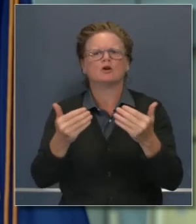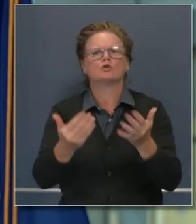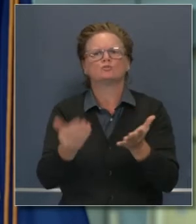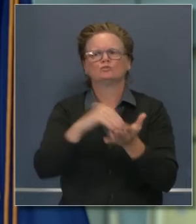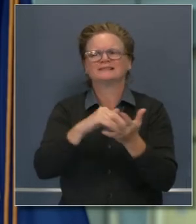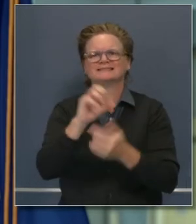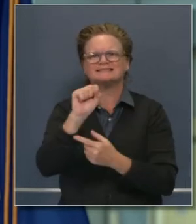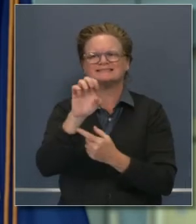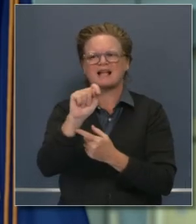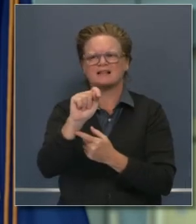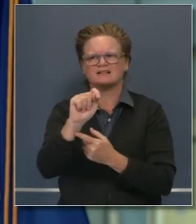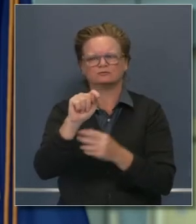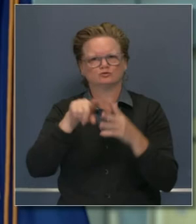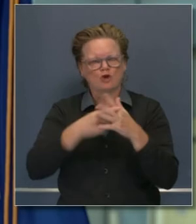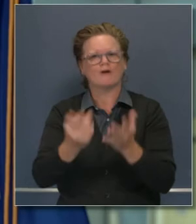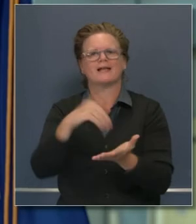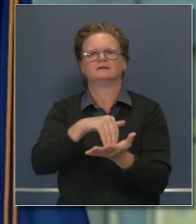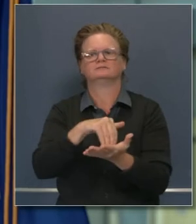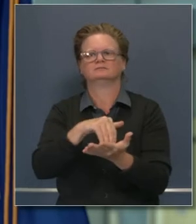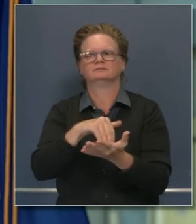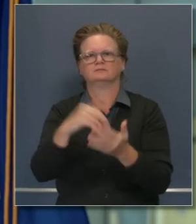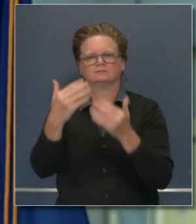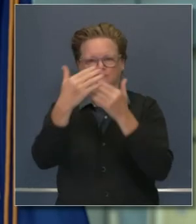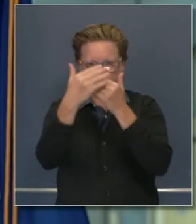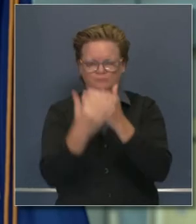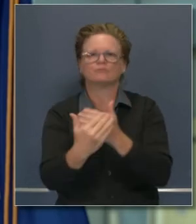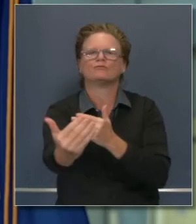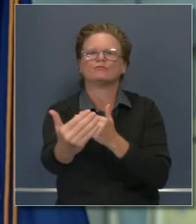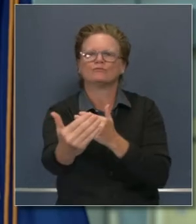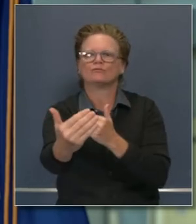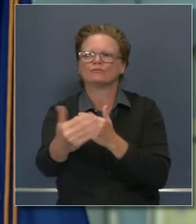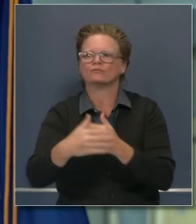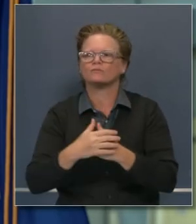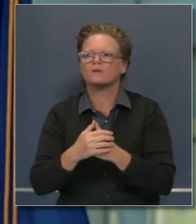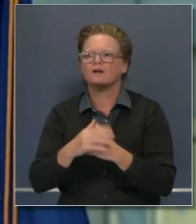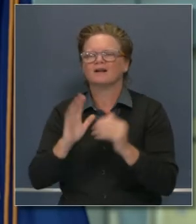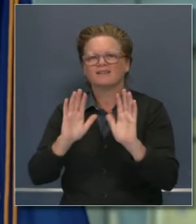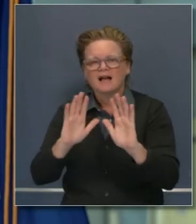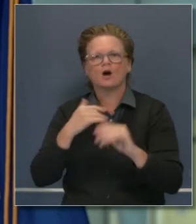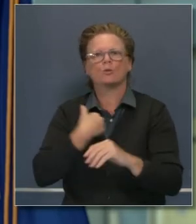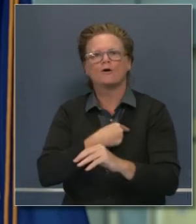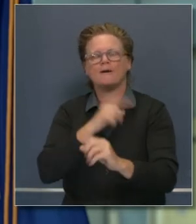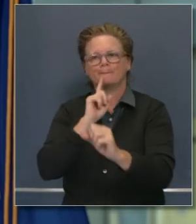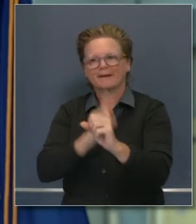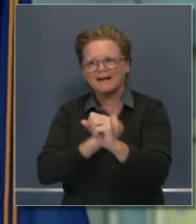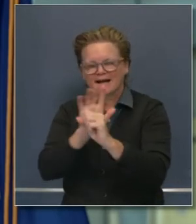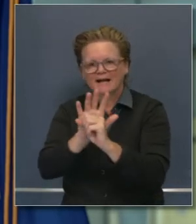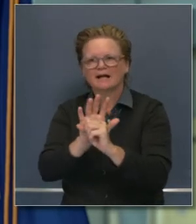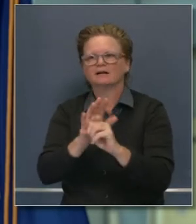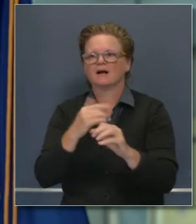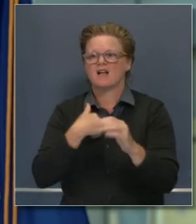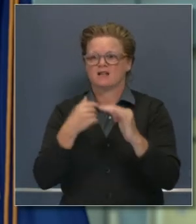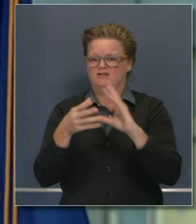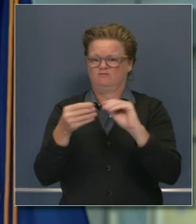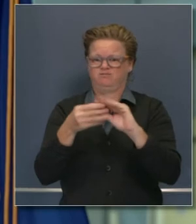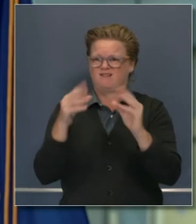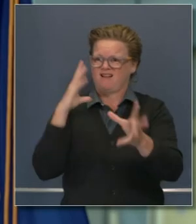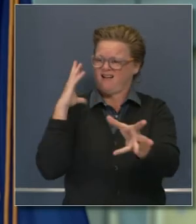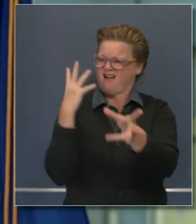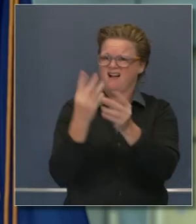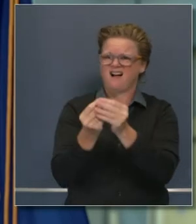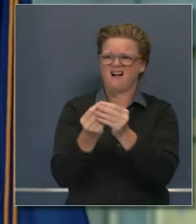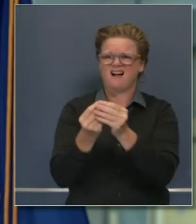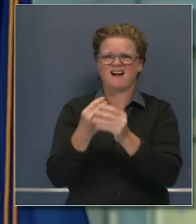Y lo único que puedo decir es eso y más, que estamos comprometidos a todo lo que hemos aseverado en la carta de